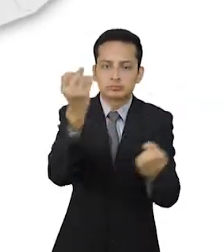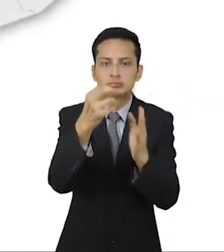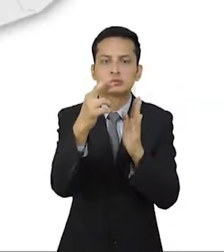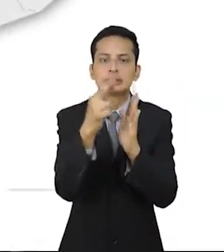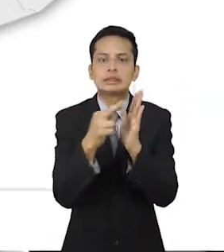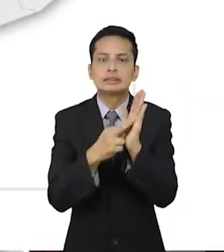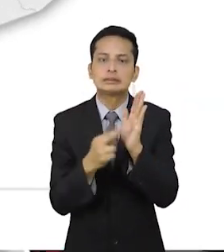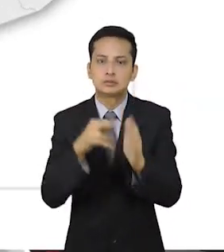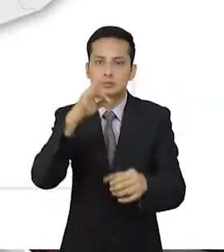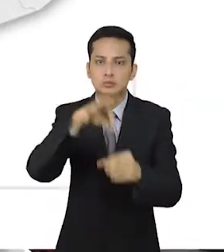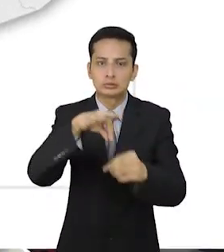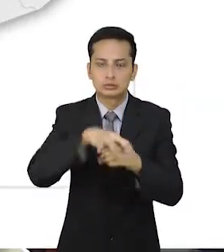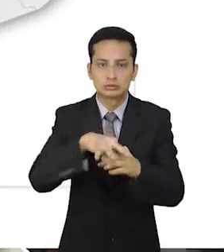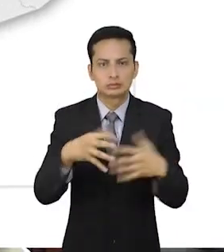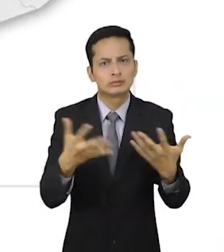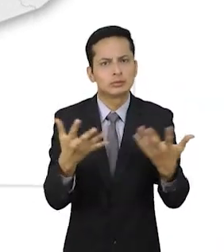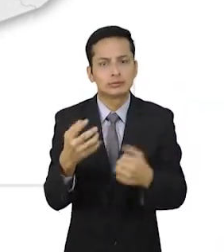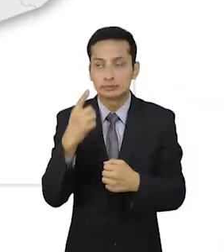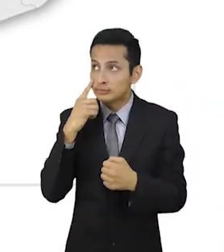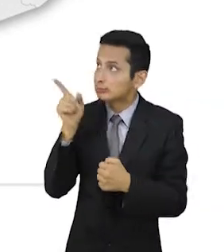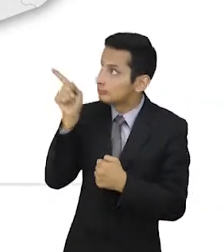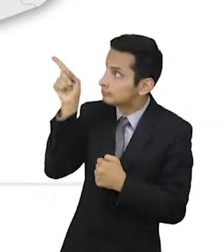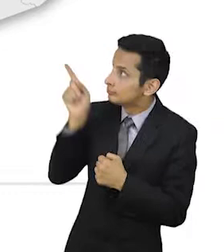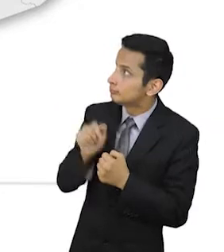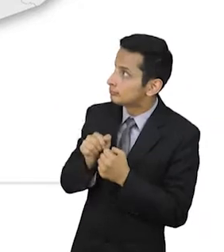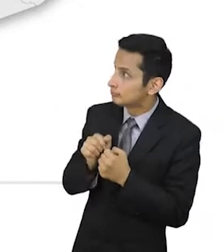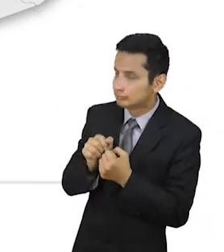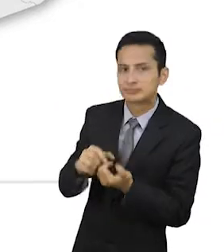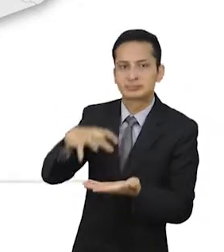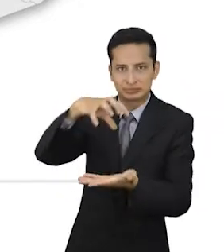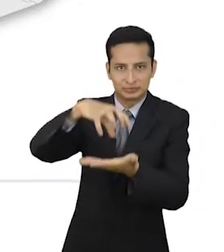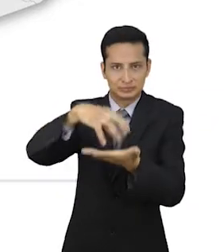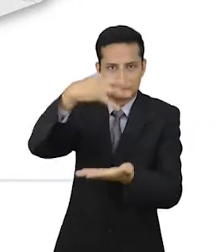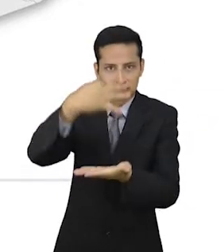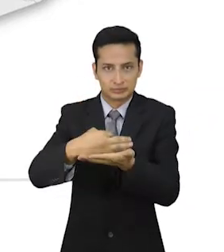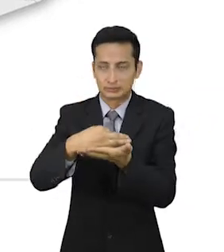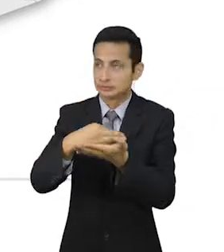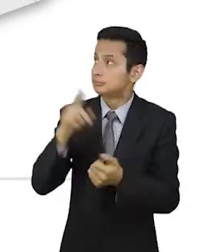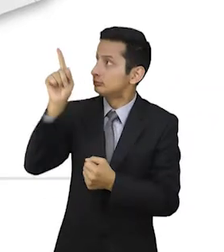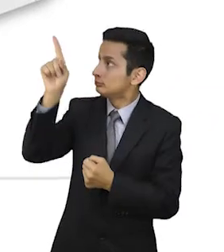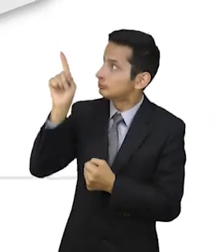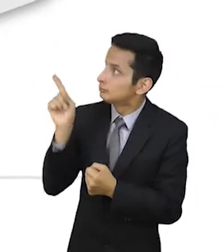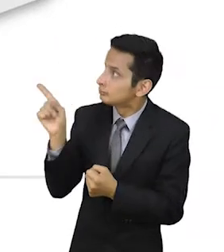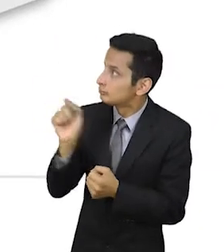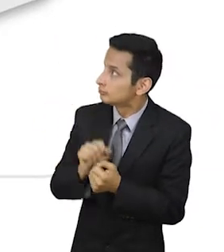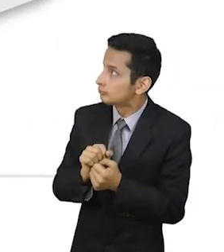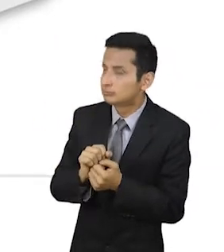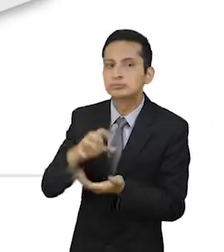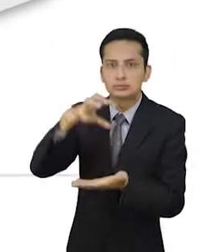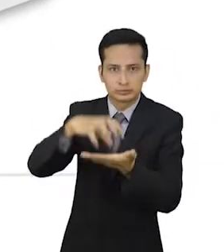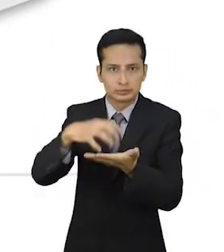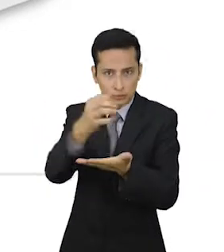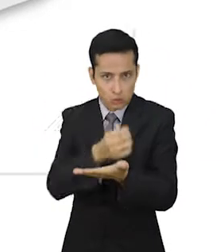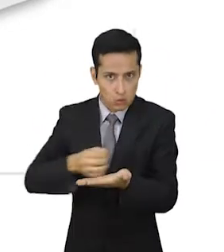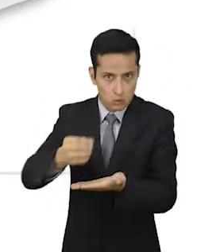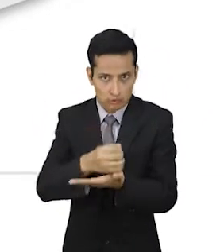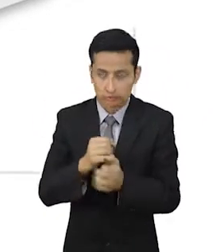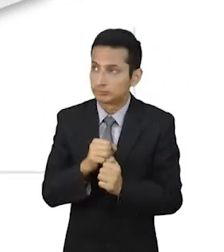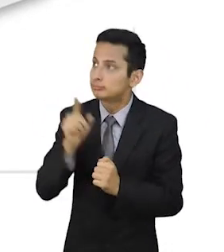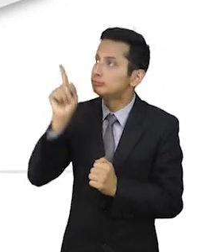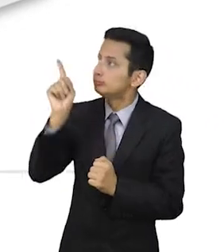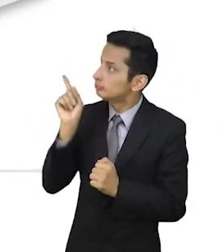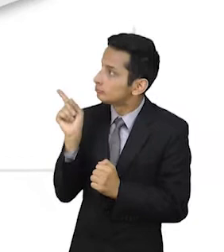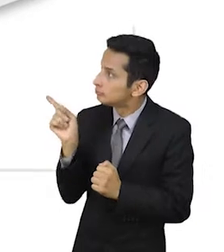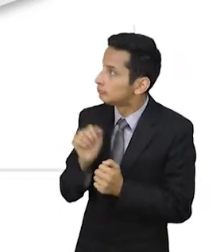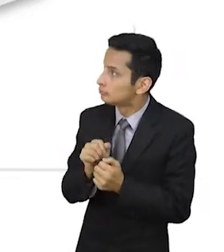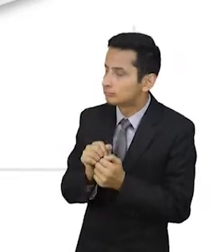resolvió la entrega de registros electorales del Cantón Saquisilí de la provincia de Cotopaxi, del Cantón Balsas de la provincia de Loro, de